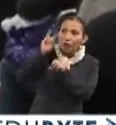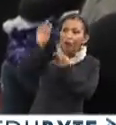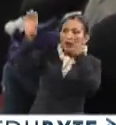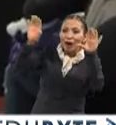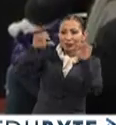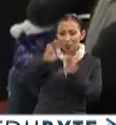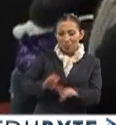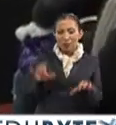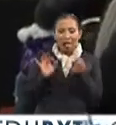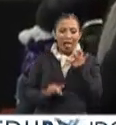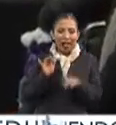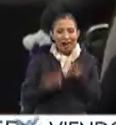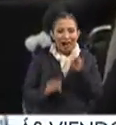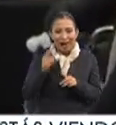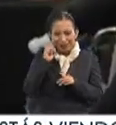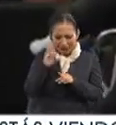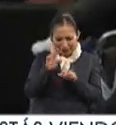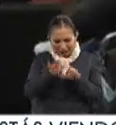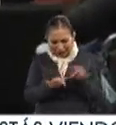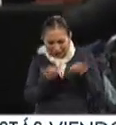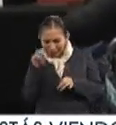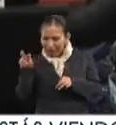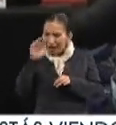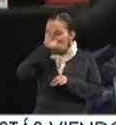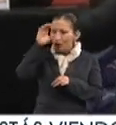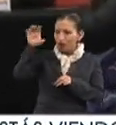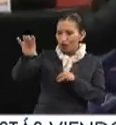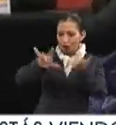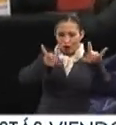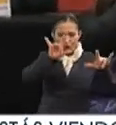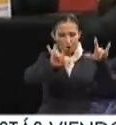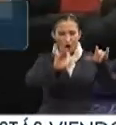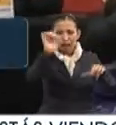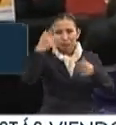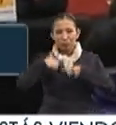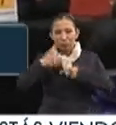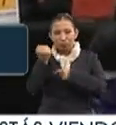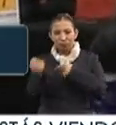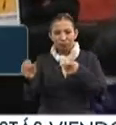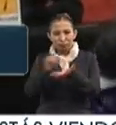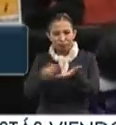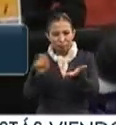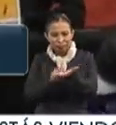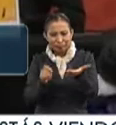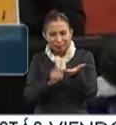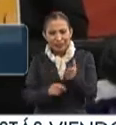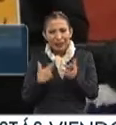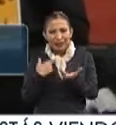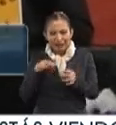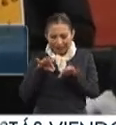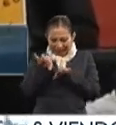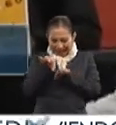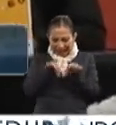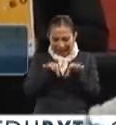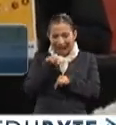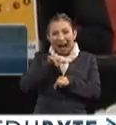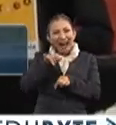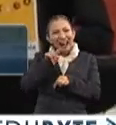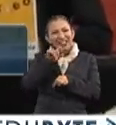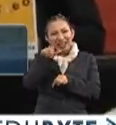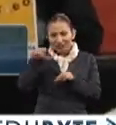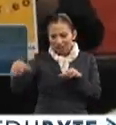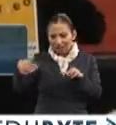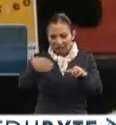yendo su máquina de escribir. Sí, viendo la máquina, viendo retratos de Arreola con otros escritores, el ajedrez, varios